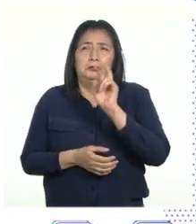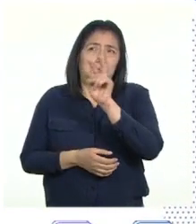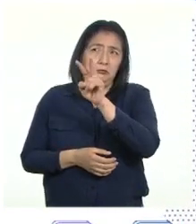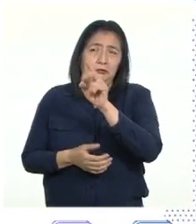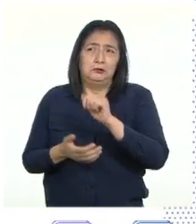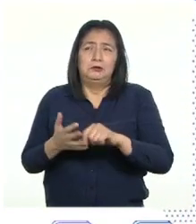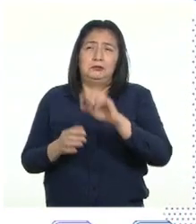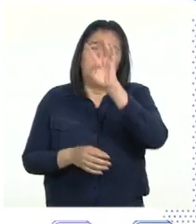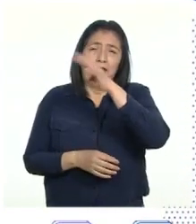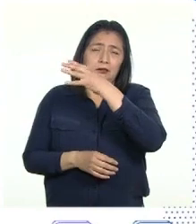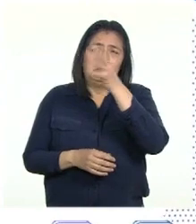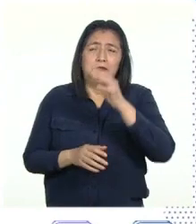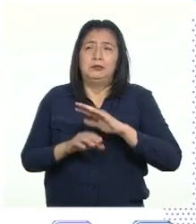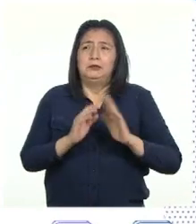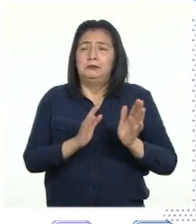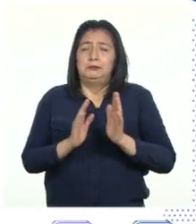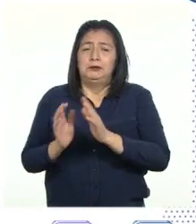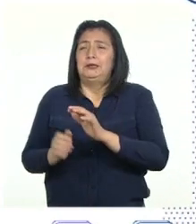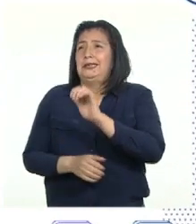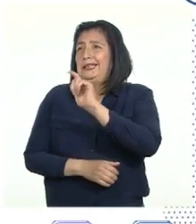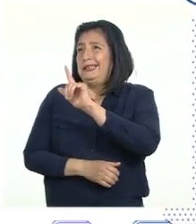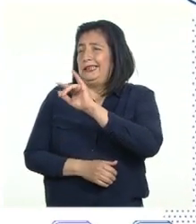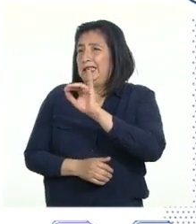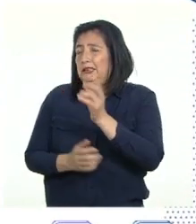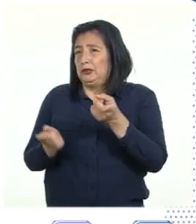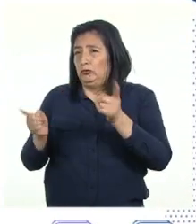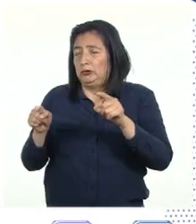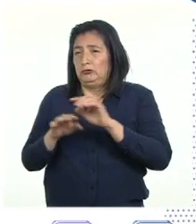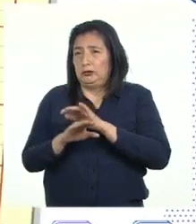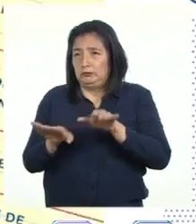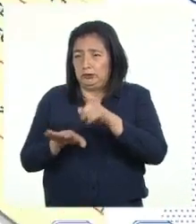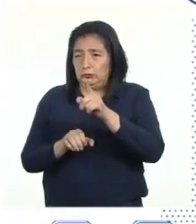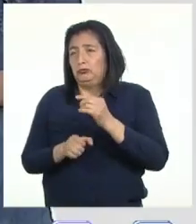es la tabla que preparó Alejandra después de terminar su actividad